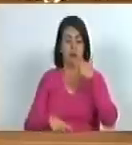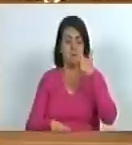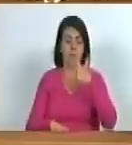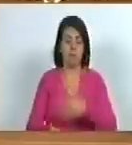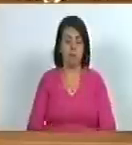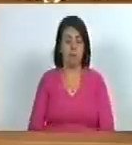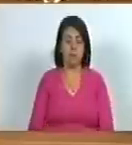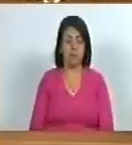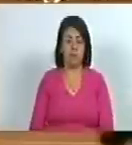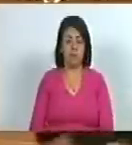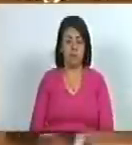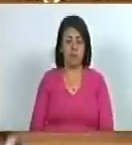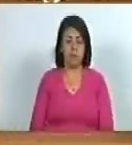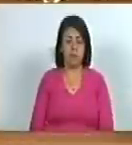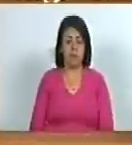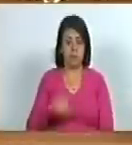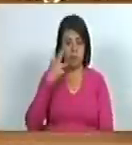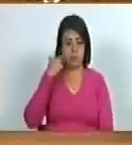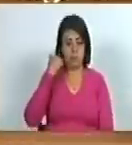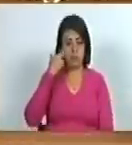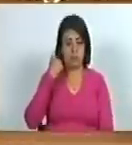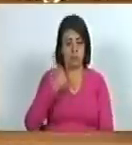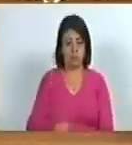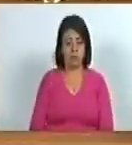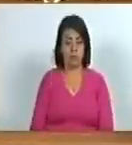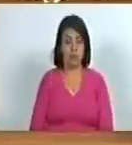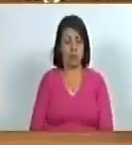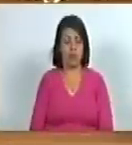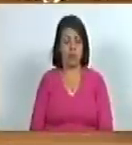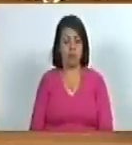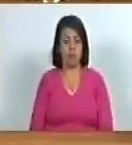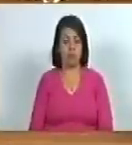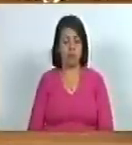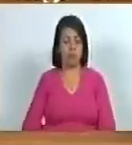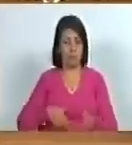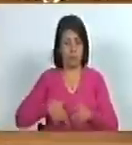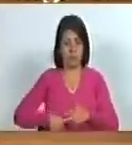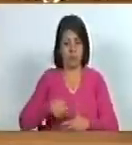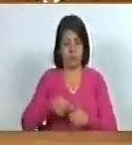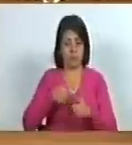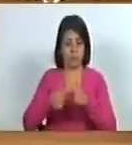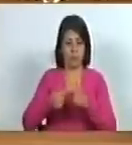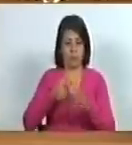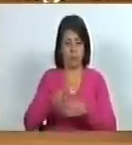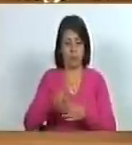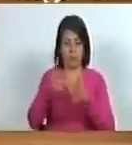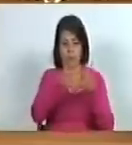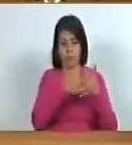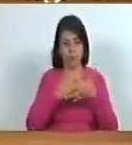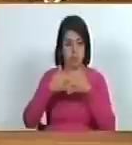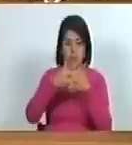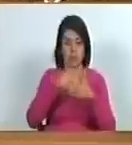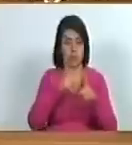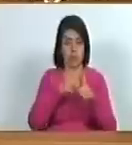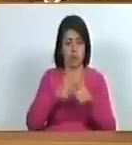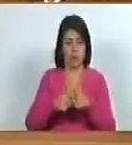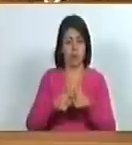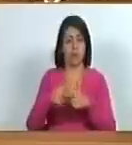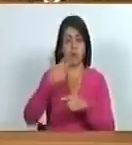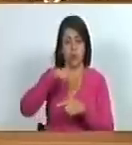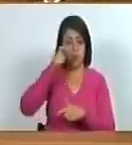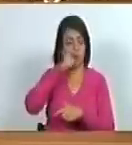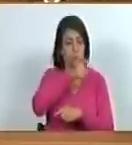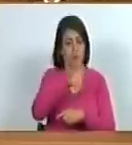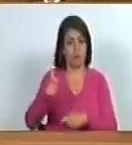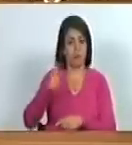las raíces africanas las raíces hispanoamericanas y las raíces de nuestros